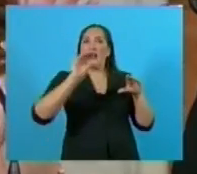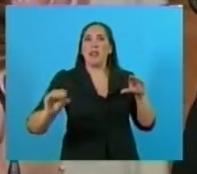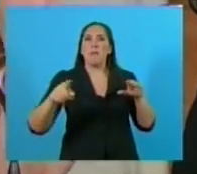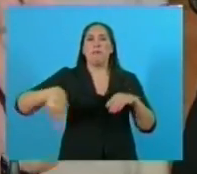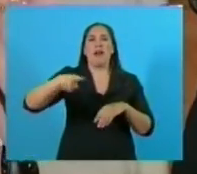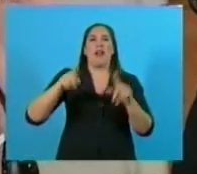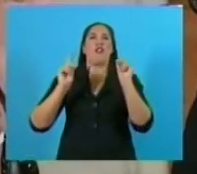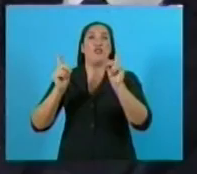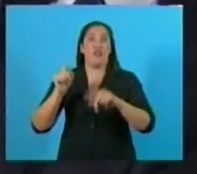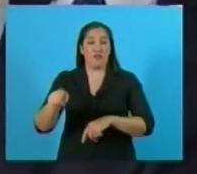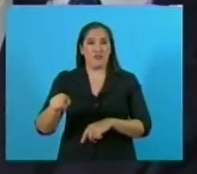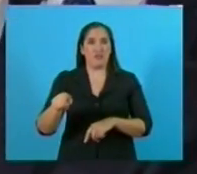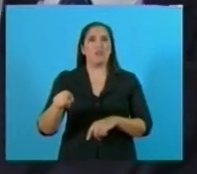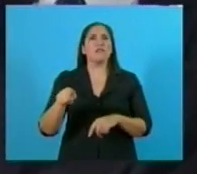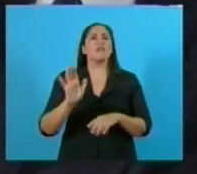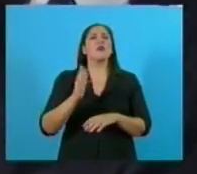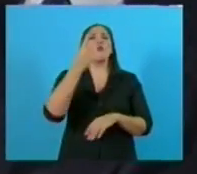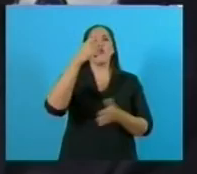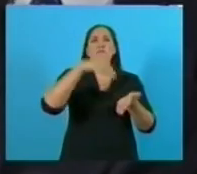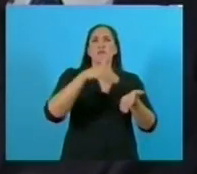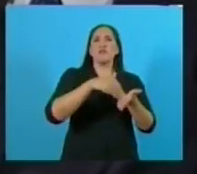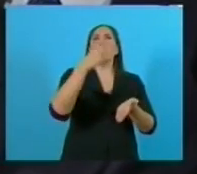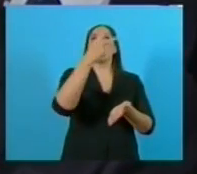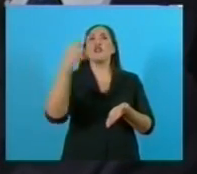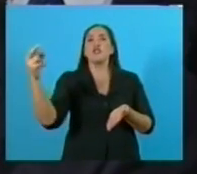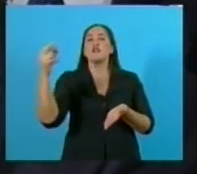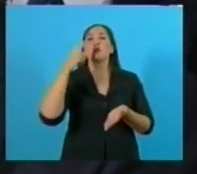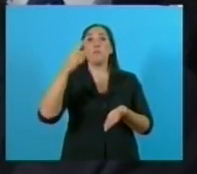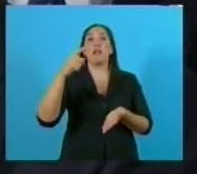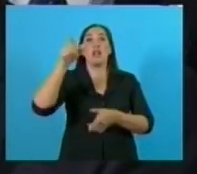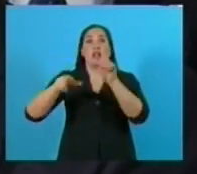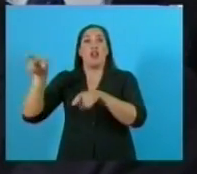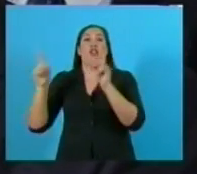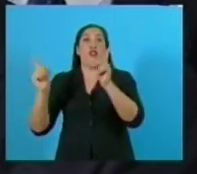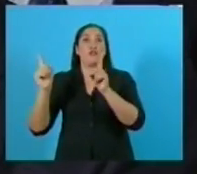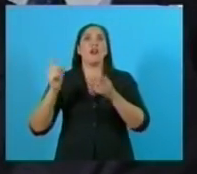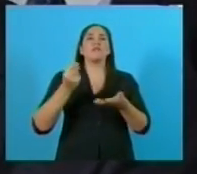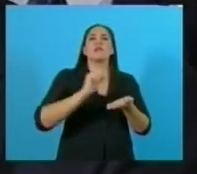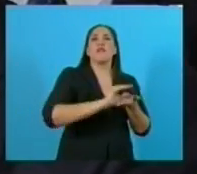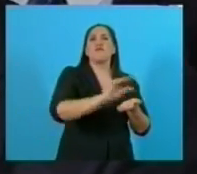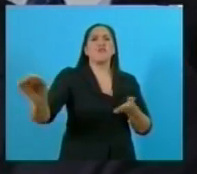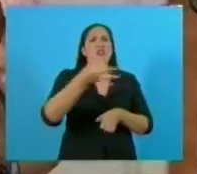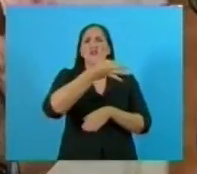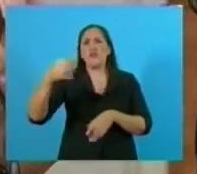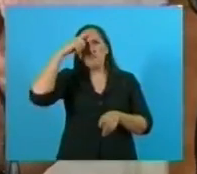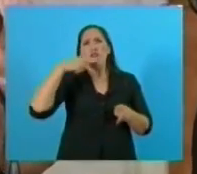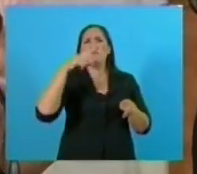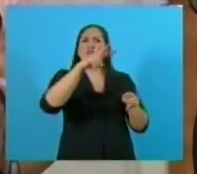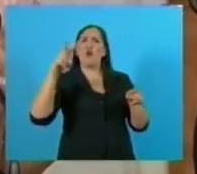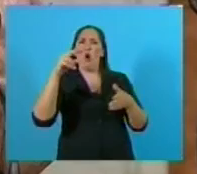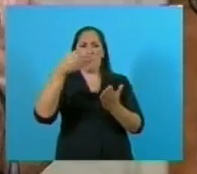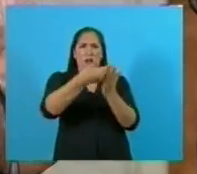llega a 1.200.000 docentes y que es una suma fija, por lo tanto es mucho más